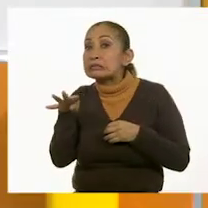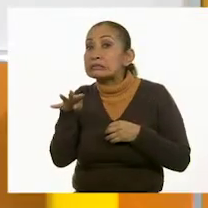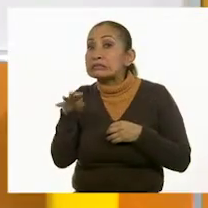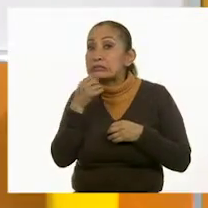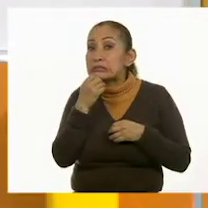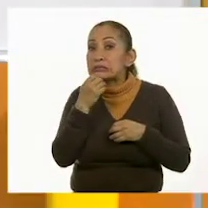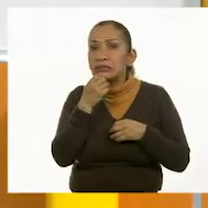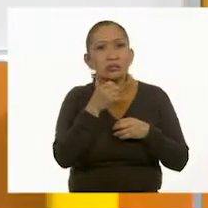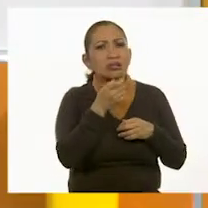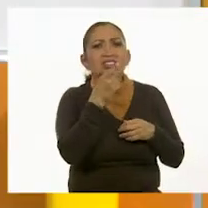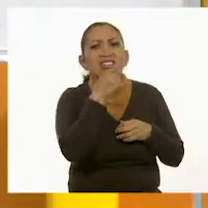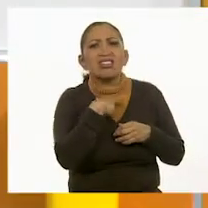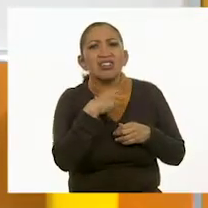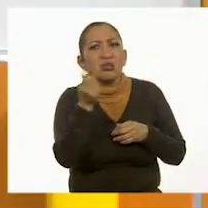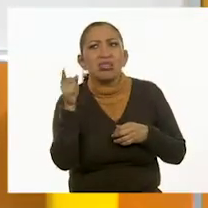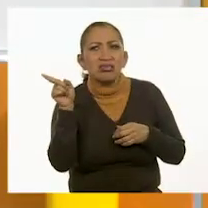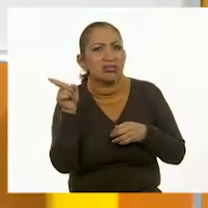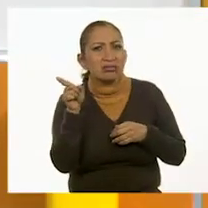¿Cuántos dijo?